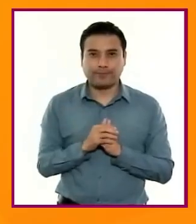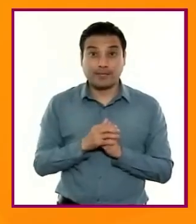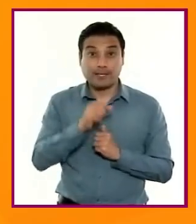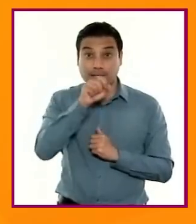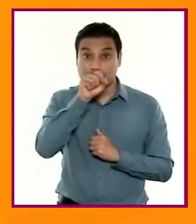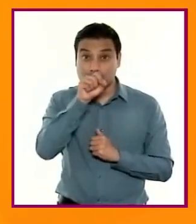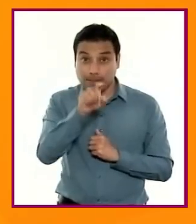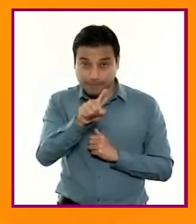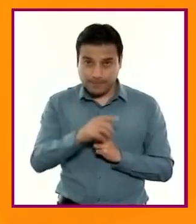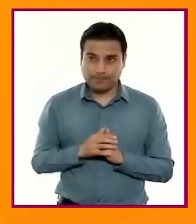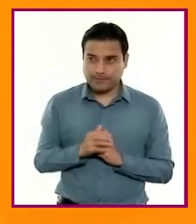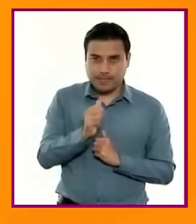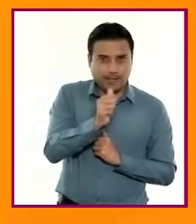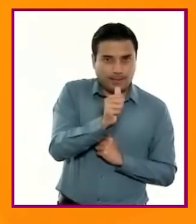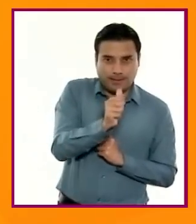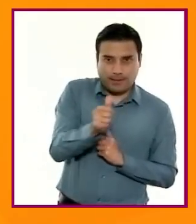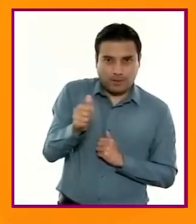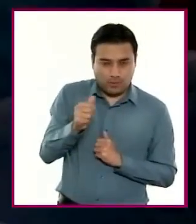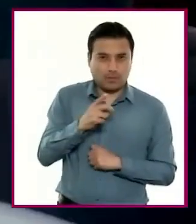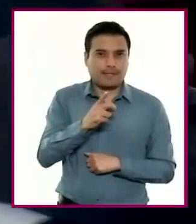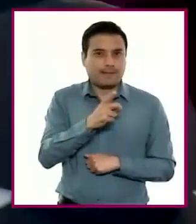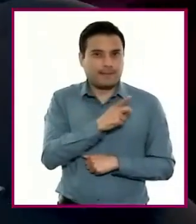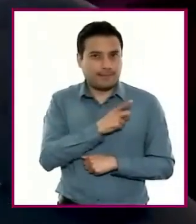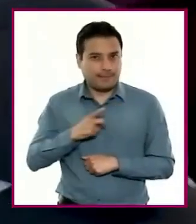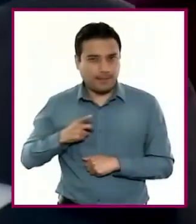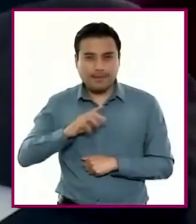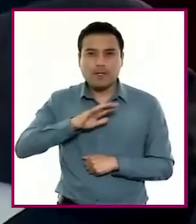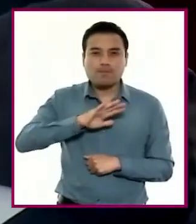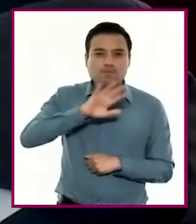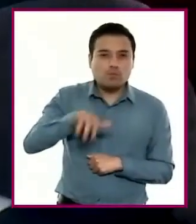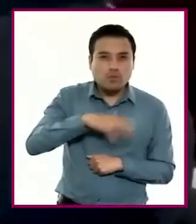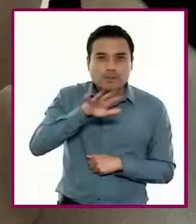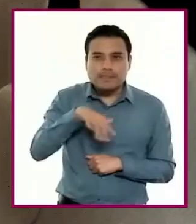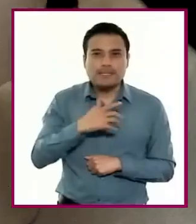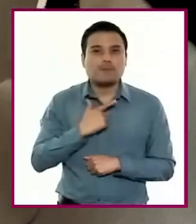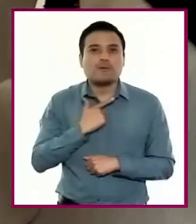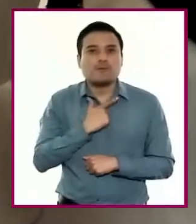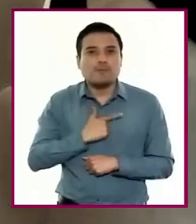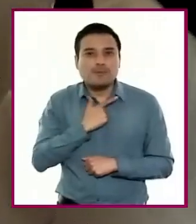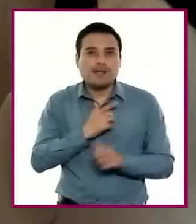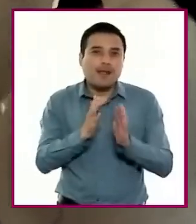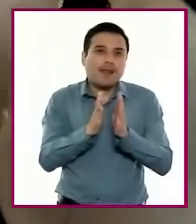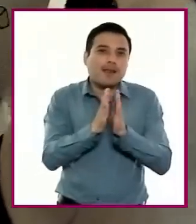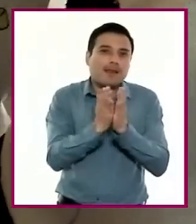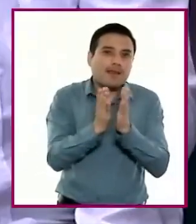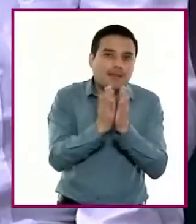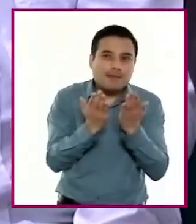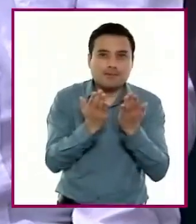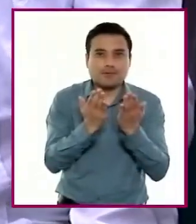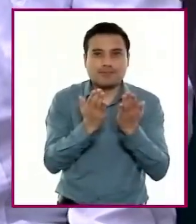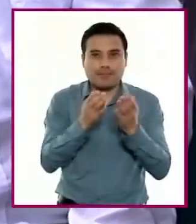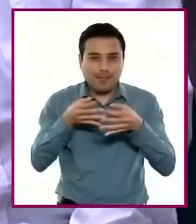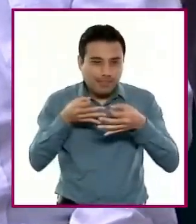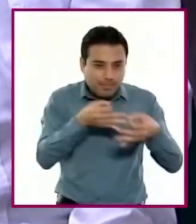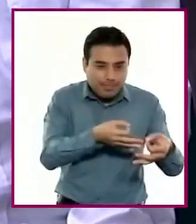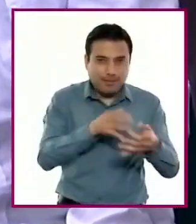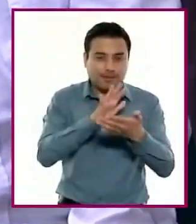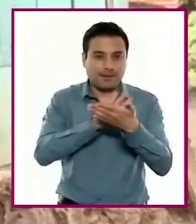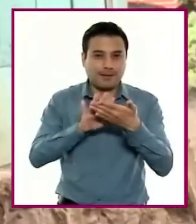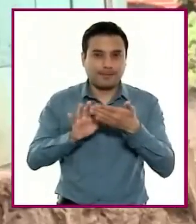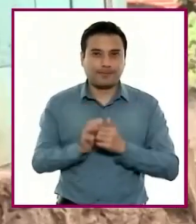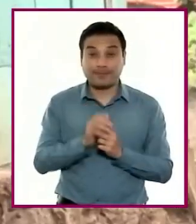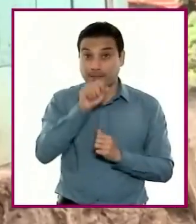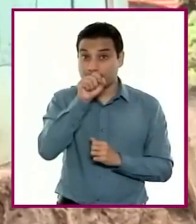búsqueda autónoma de diversos materiales de lectura a partir de propósitos de estudio y de interés personal, y se aprende a comparar